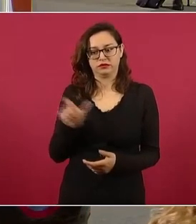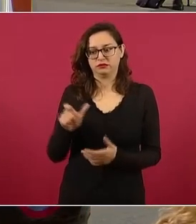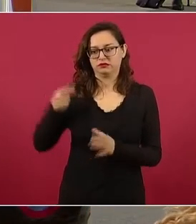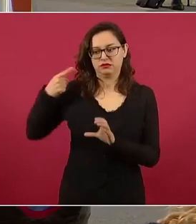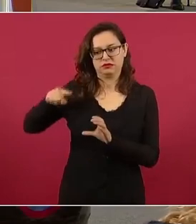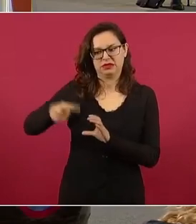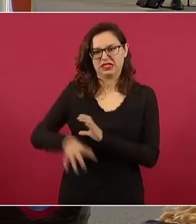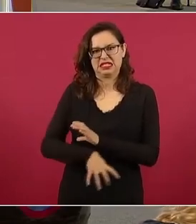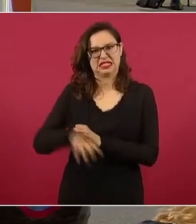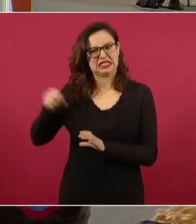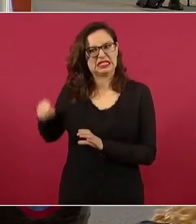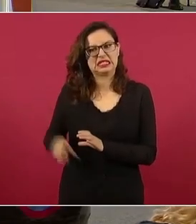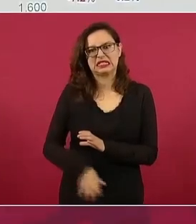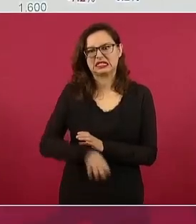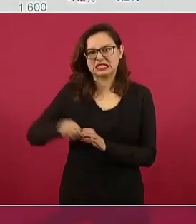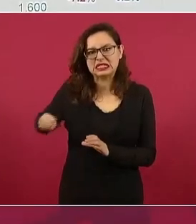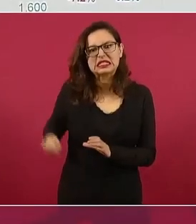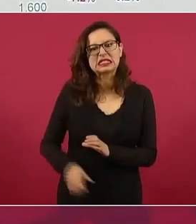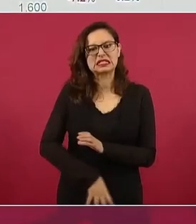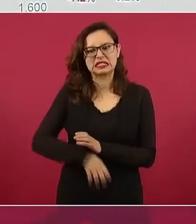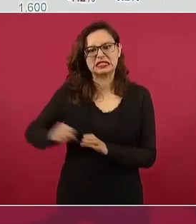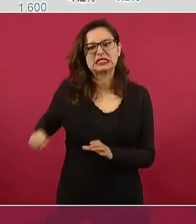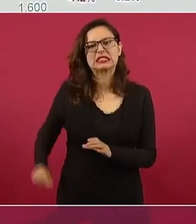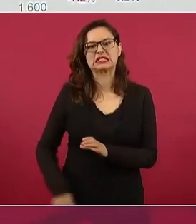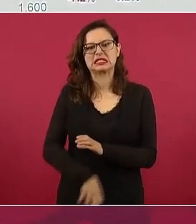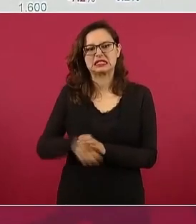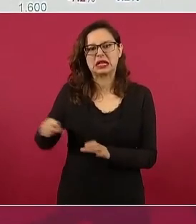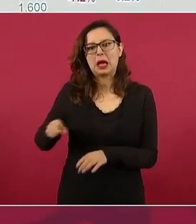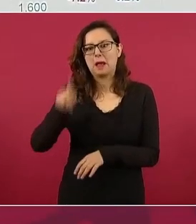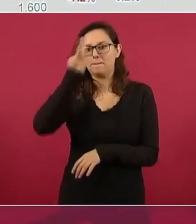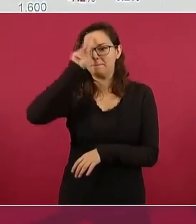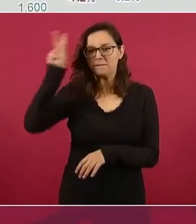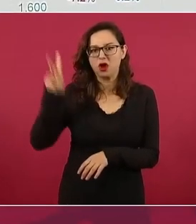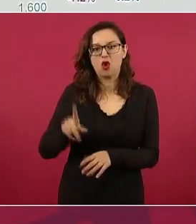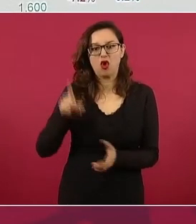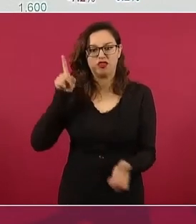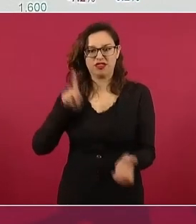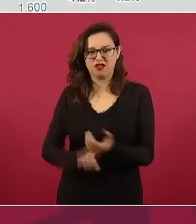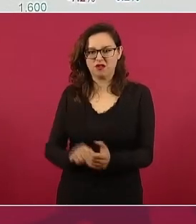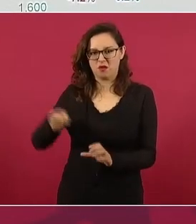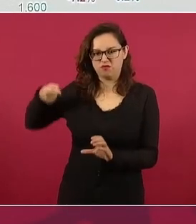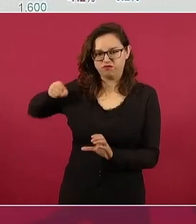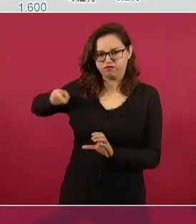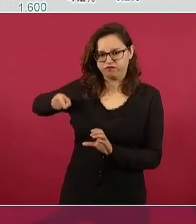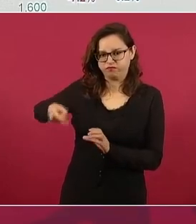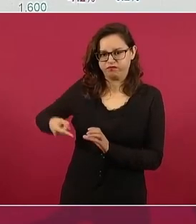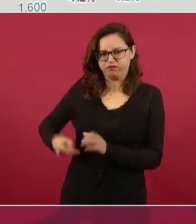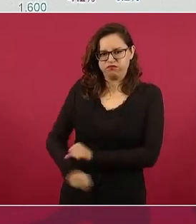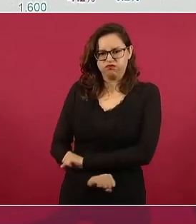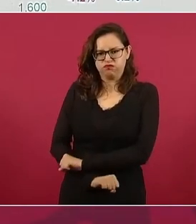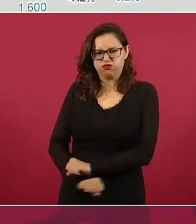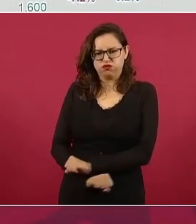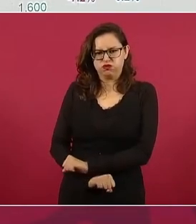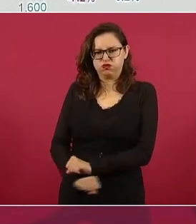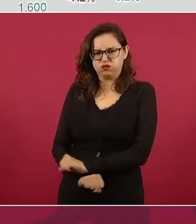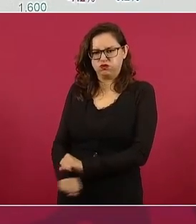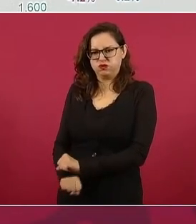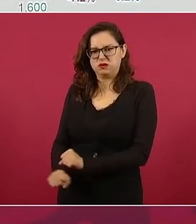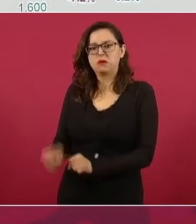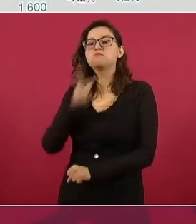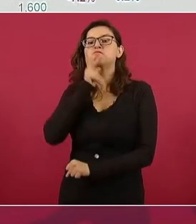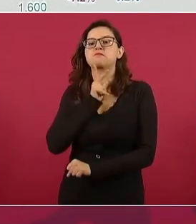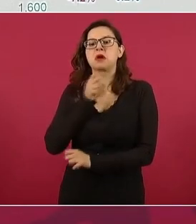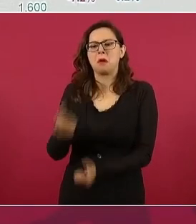lo exprimieron le inyectaron nitrógeno para extraer todo el petróleo